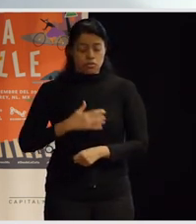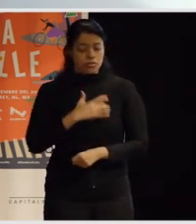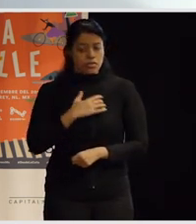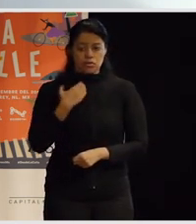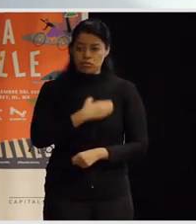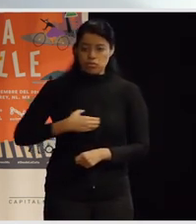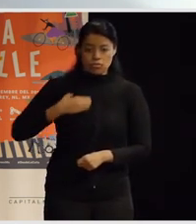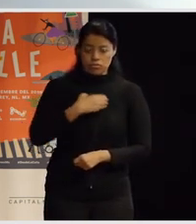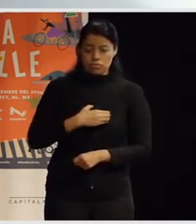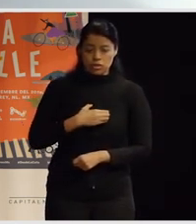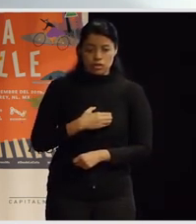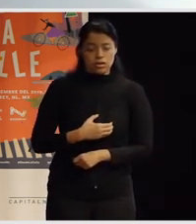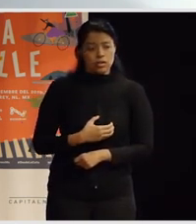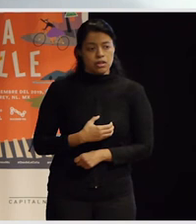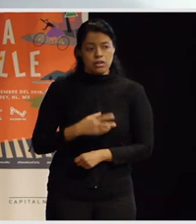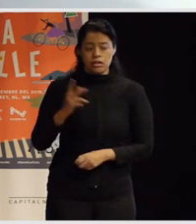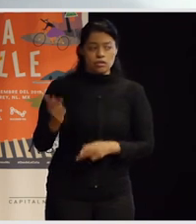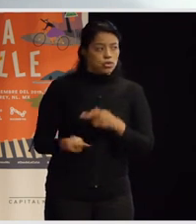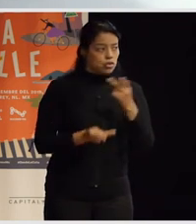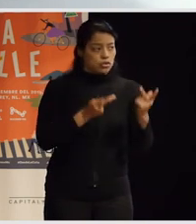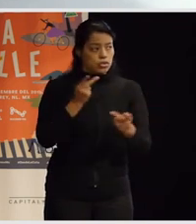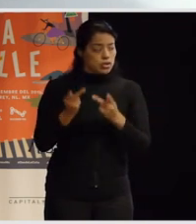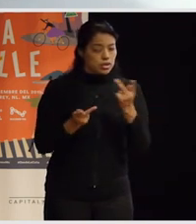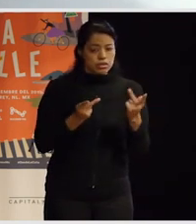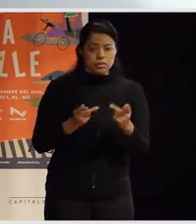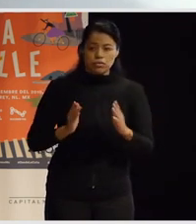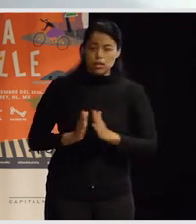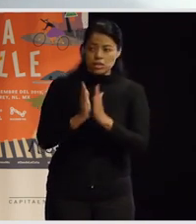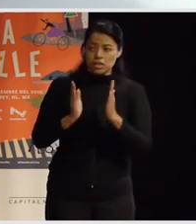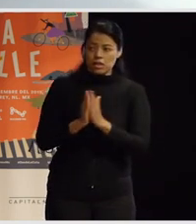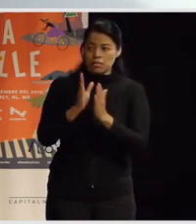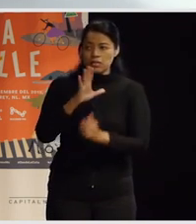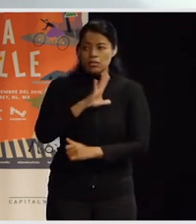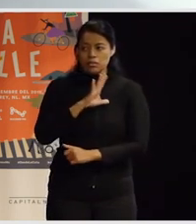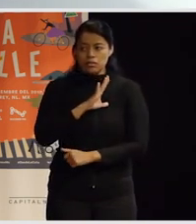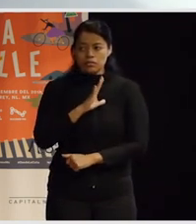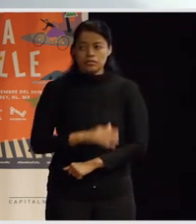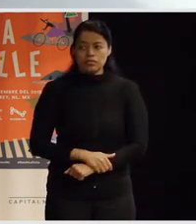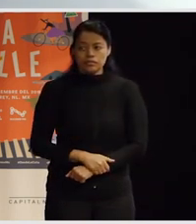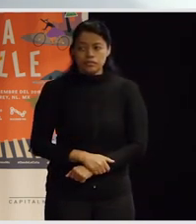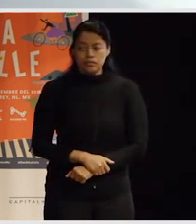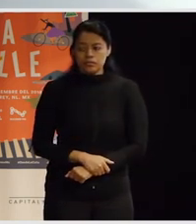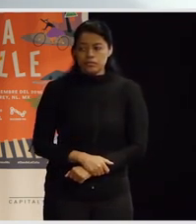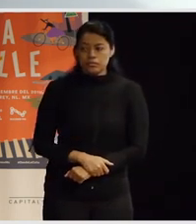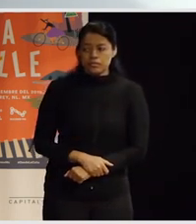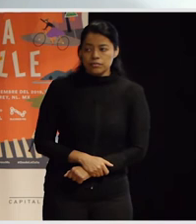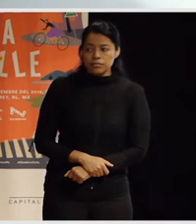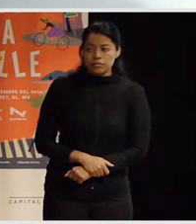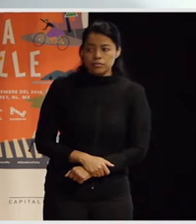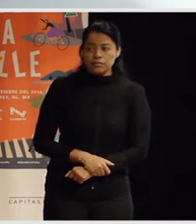de todas las de todas las preguntas y de la participación que está habiendo y también bueno que hay un montón de